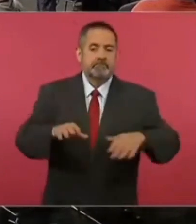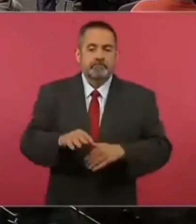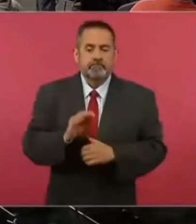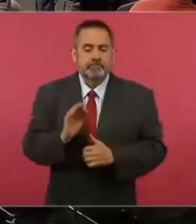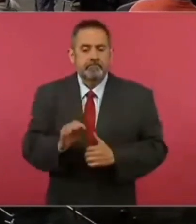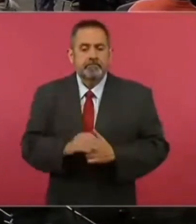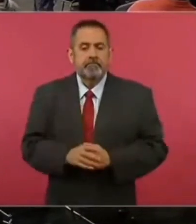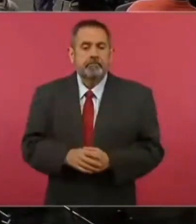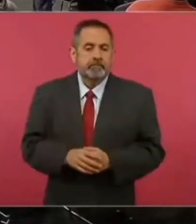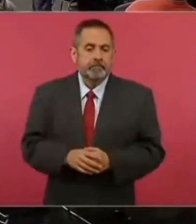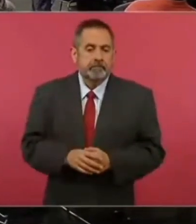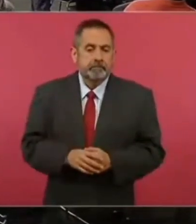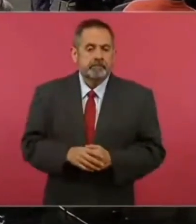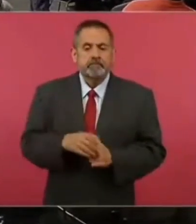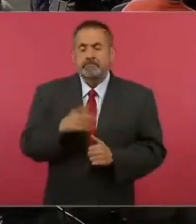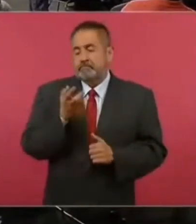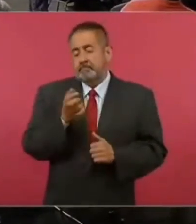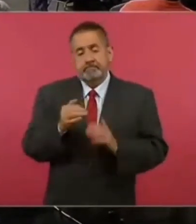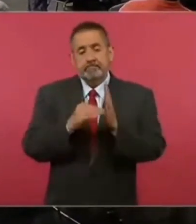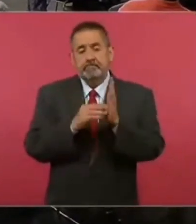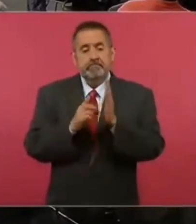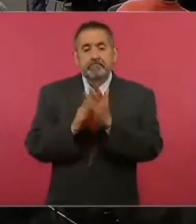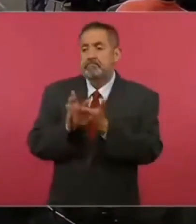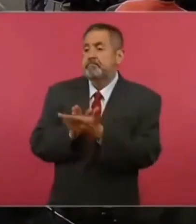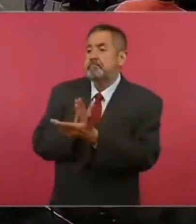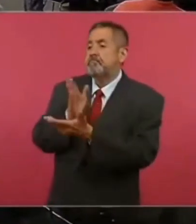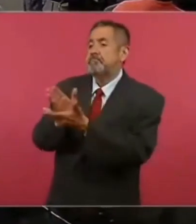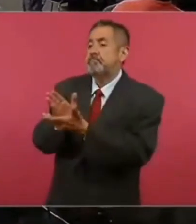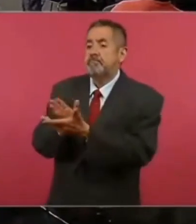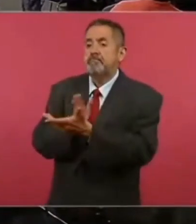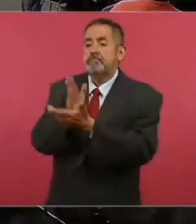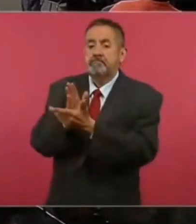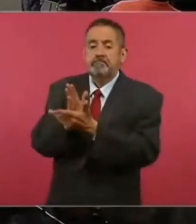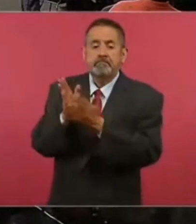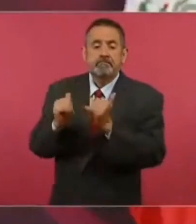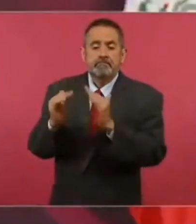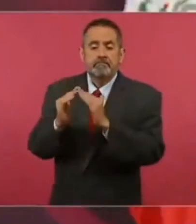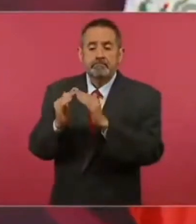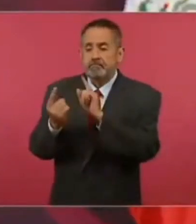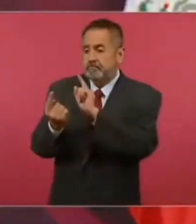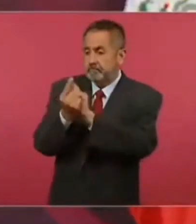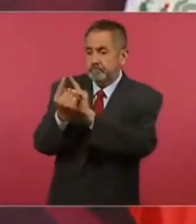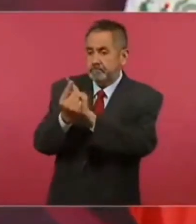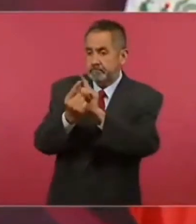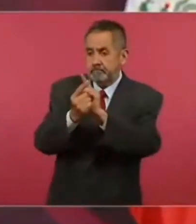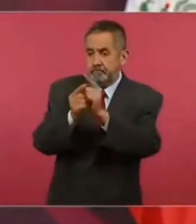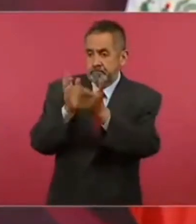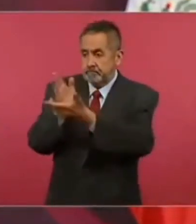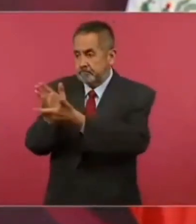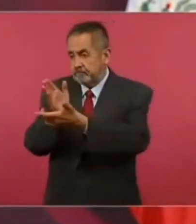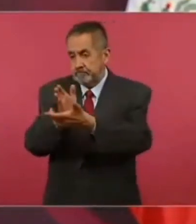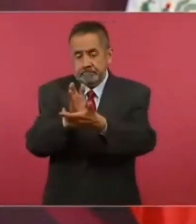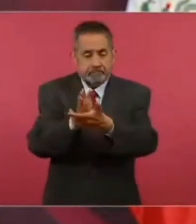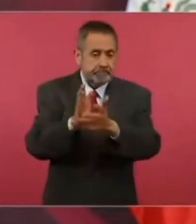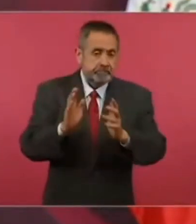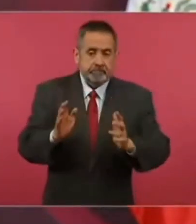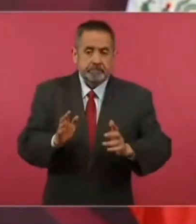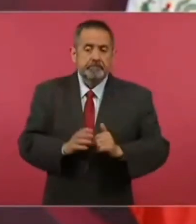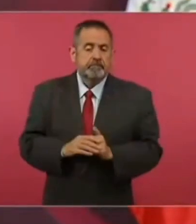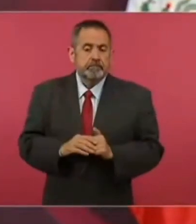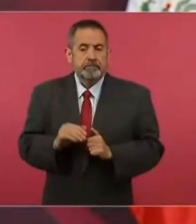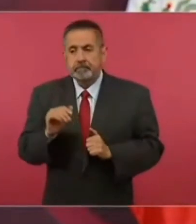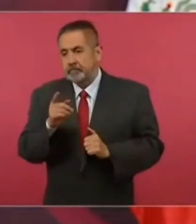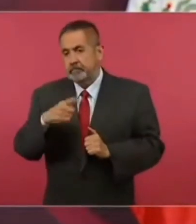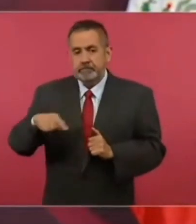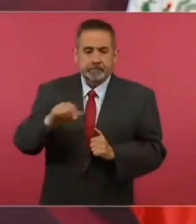Pero ese es el método principal, la visita a las